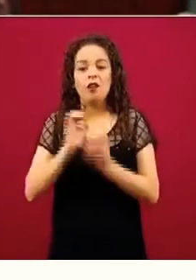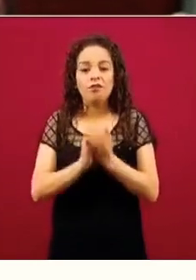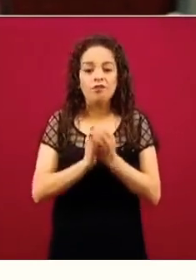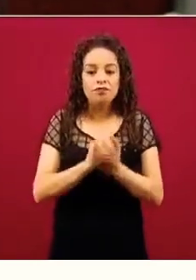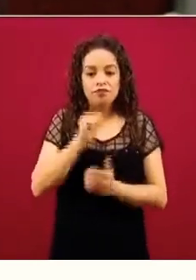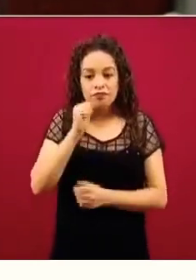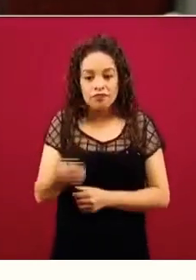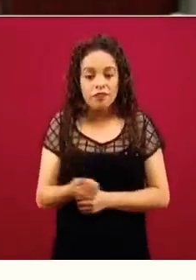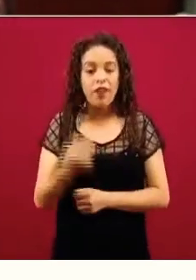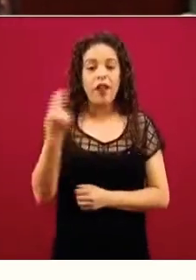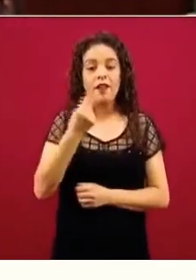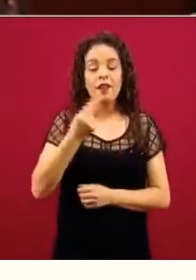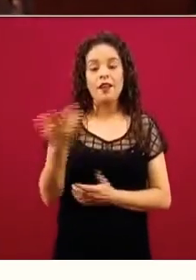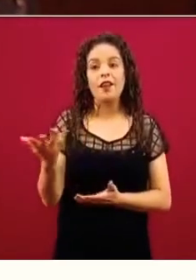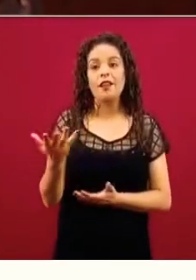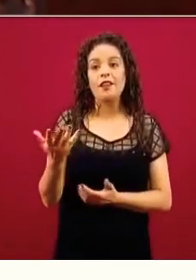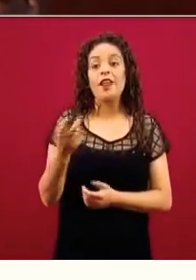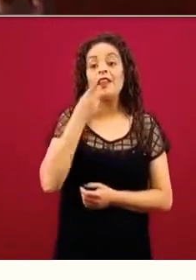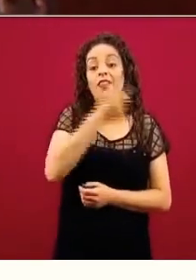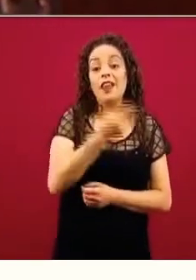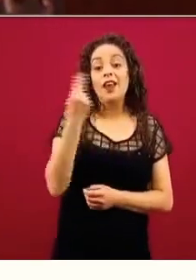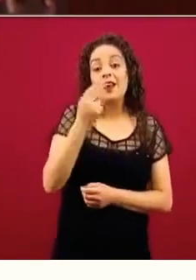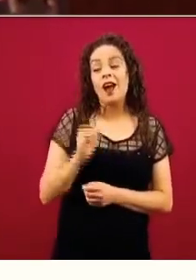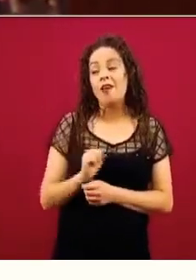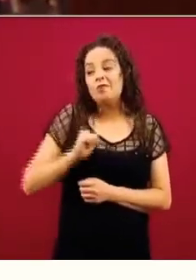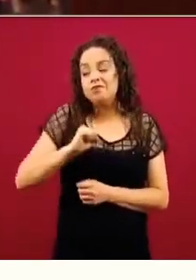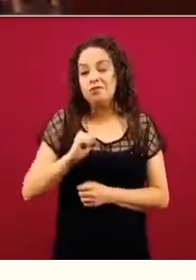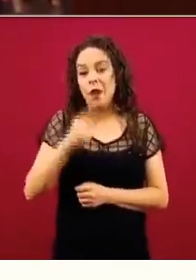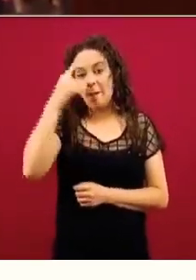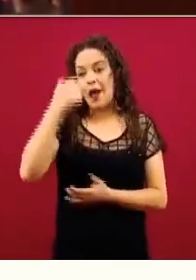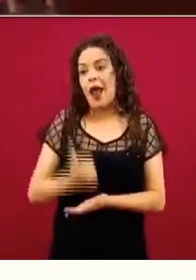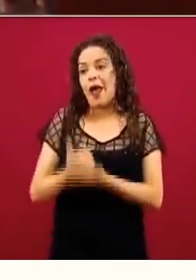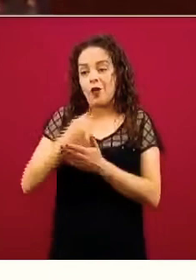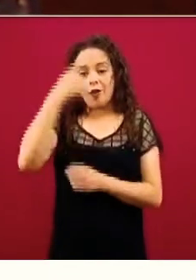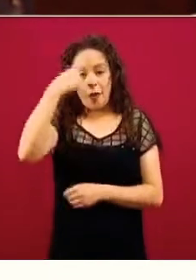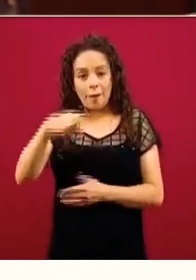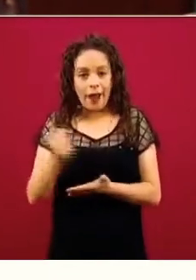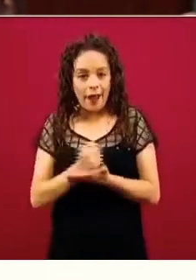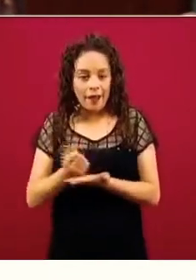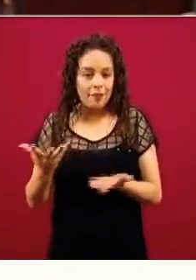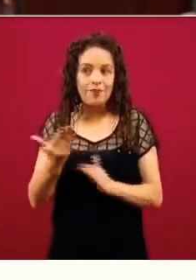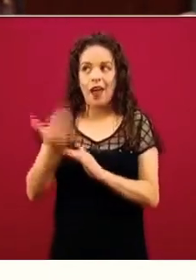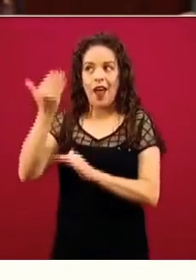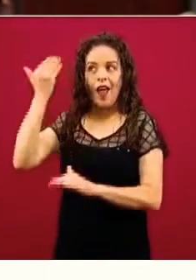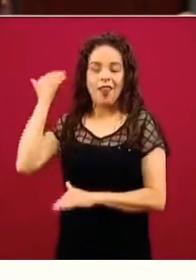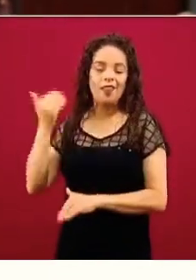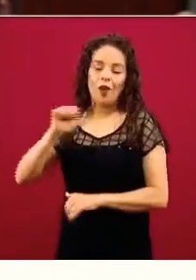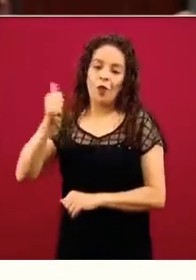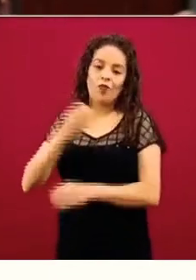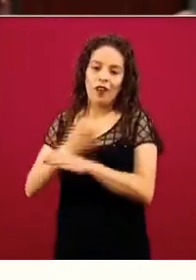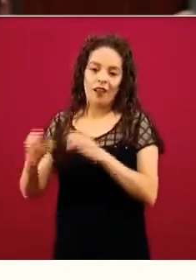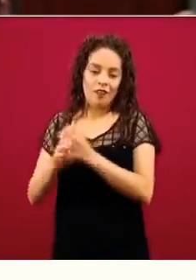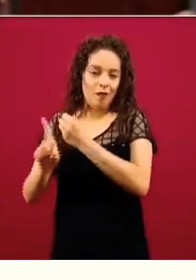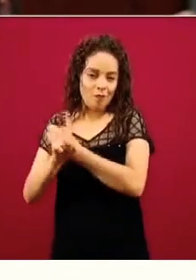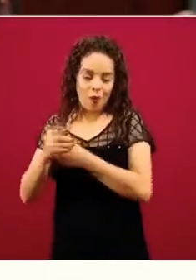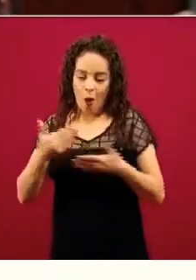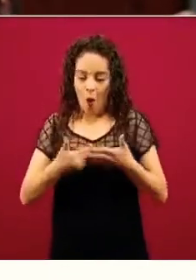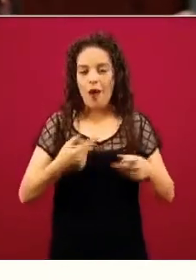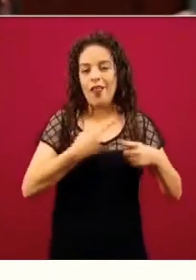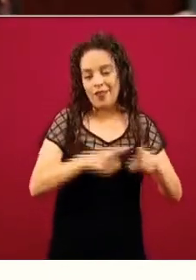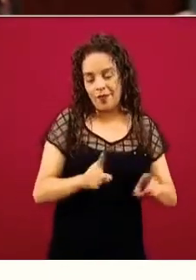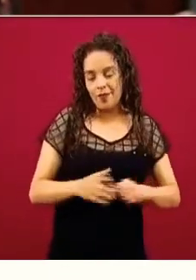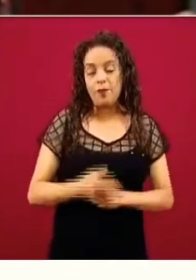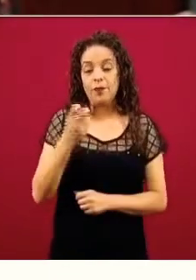porque había que tener influencias y bueno, en fin, mil cosas que pasaban antes. Pero pues ahora ellos